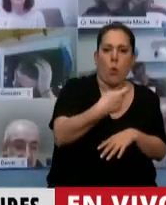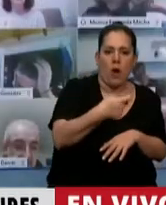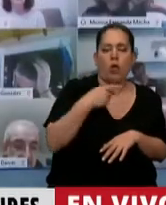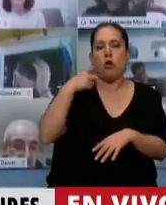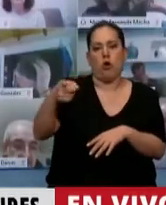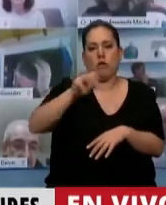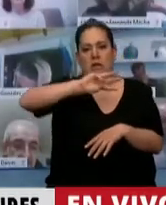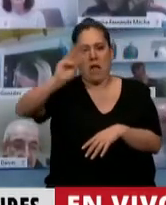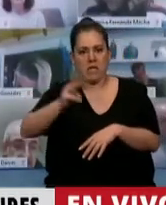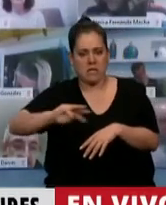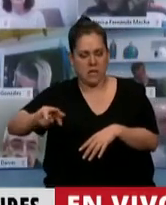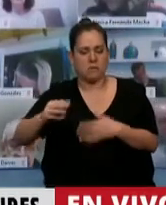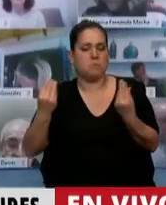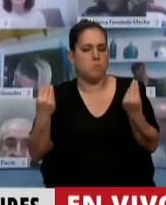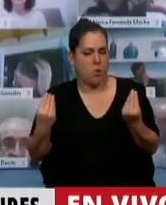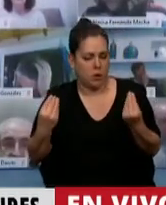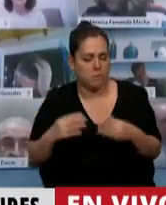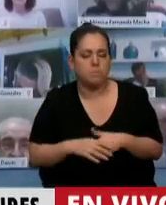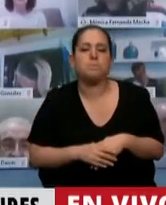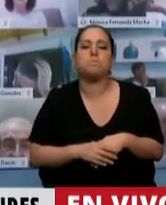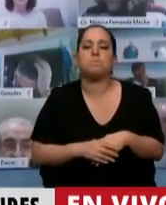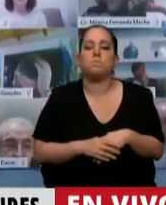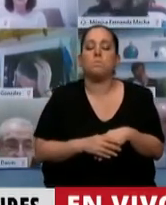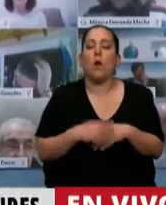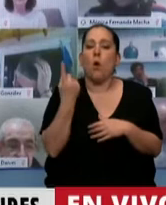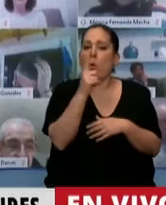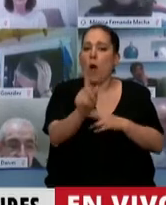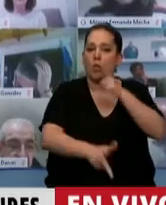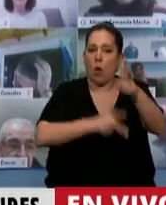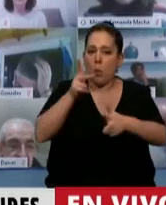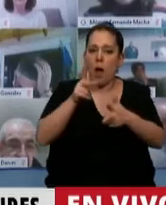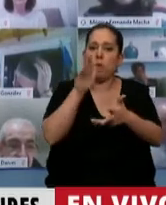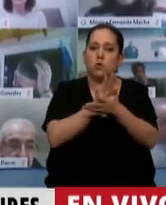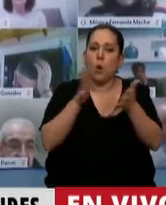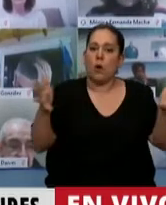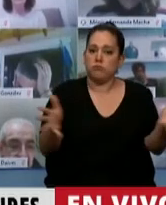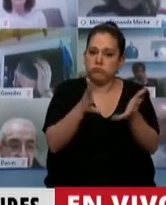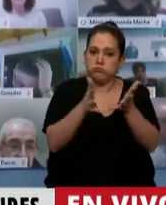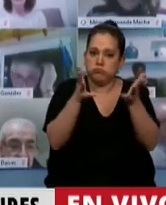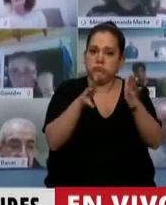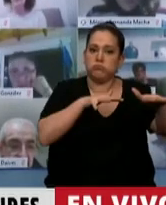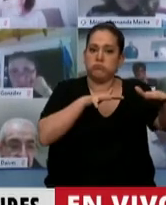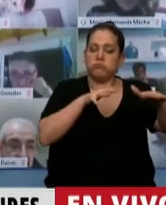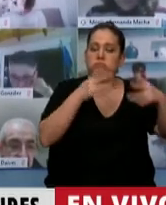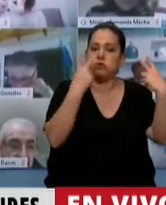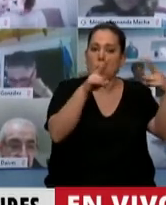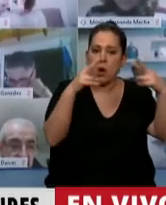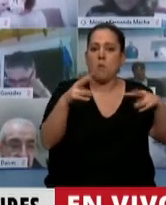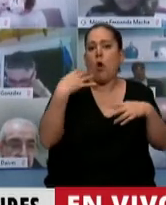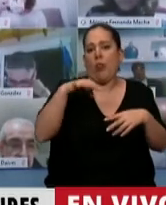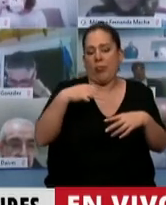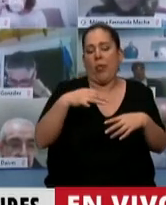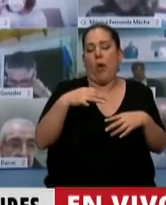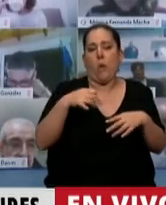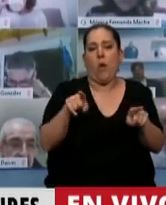Esto es importante porque ustedes fíjense, cada vez que se trata de decir que alguna actividad hay promocionarla, se dice, bueno, para darle un impulso, reduzcamos